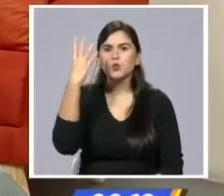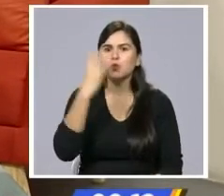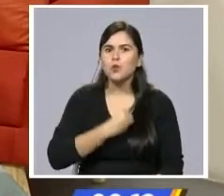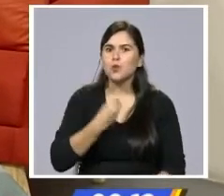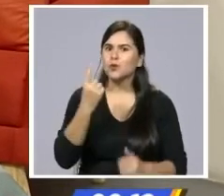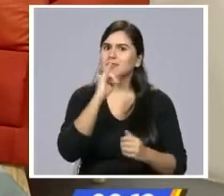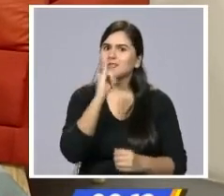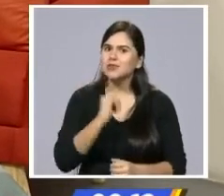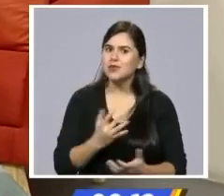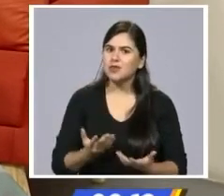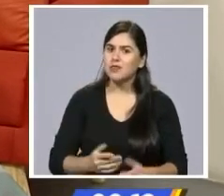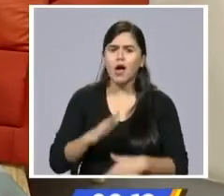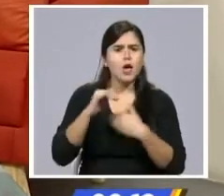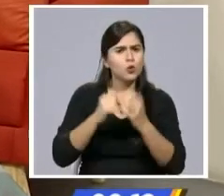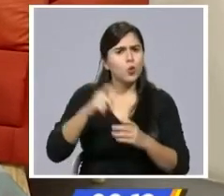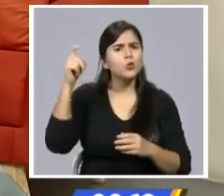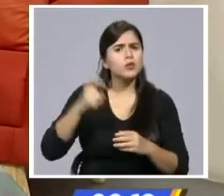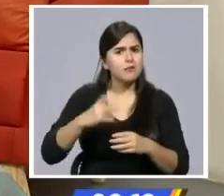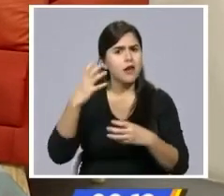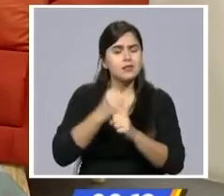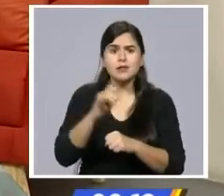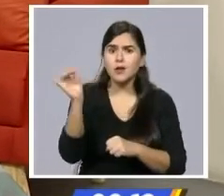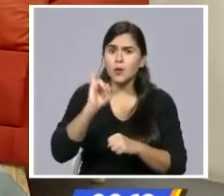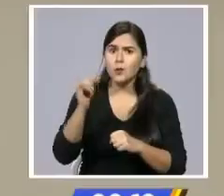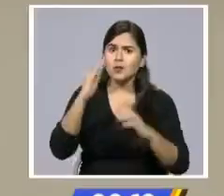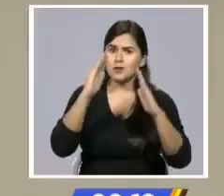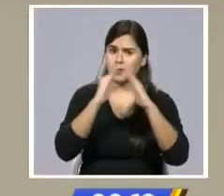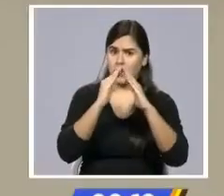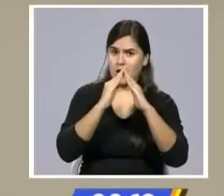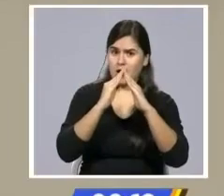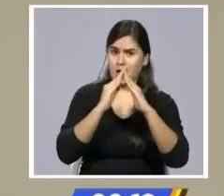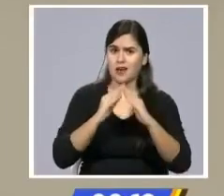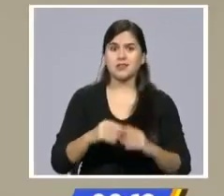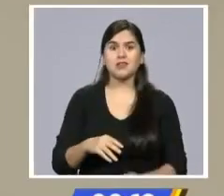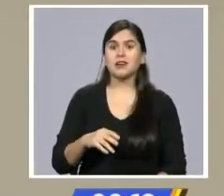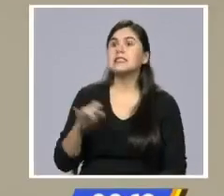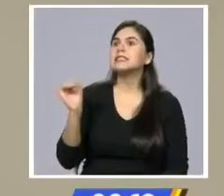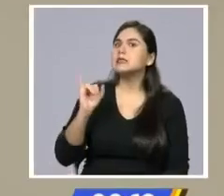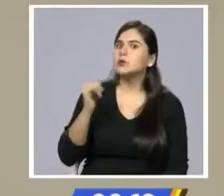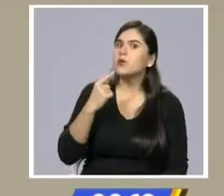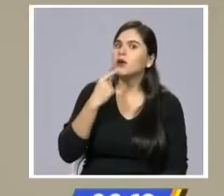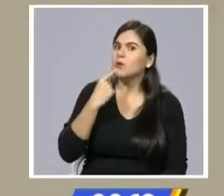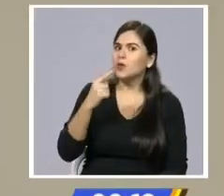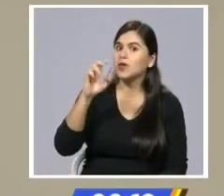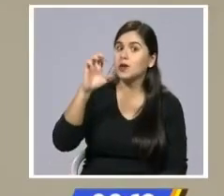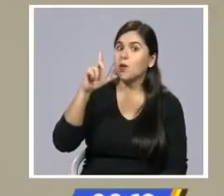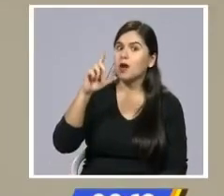Todo deberían hacer en la casa. Exactamente y como dijo Elena, como le enseñó su niña, su maestra.